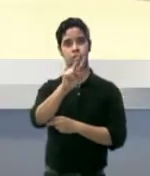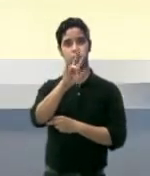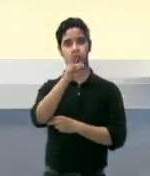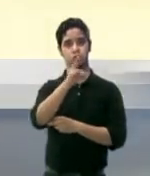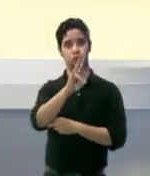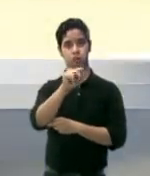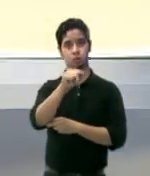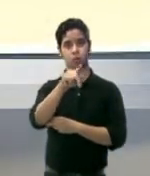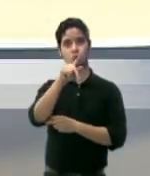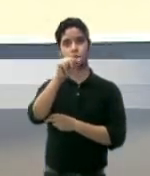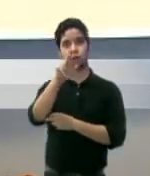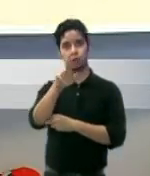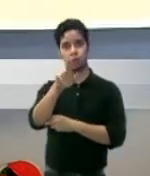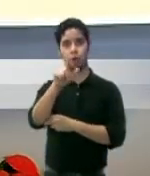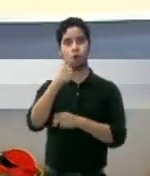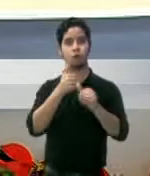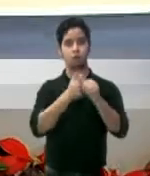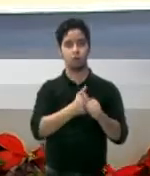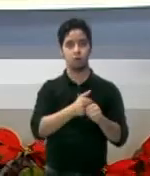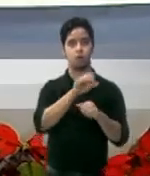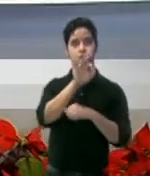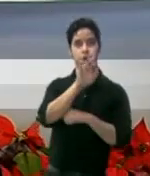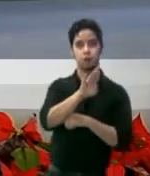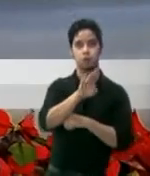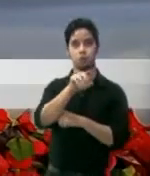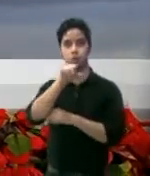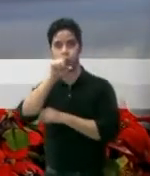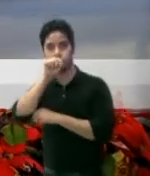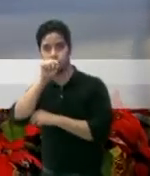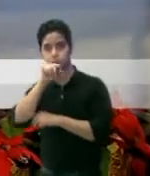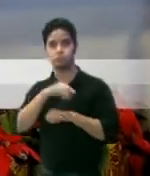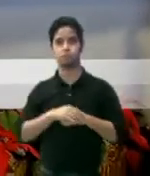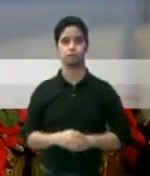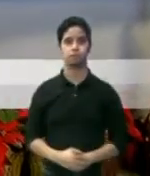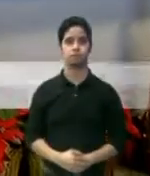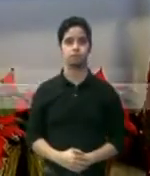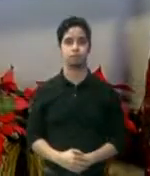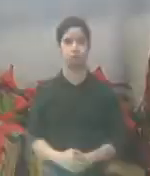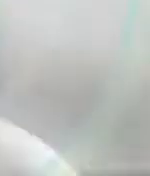.pr y síganos en nuestras redes sociales en Facebook y Twitter.